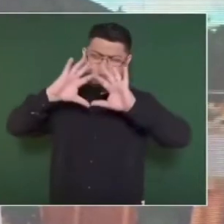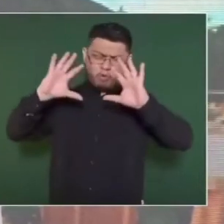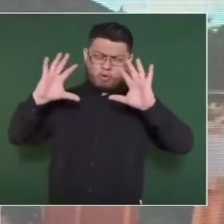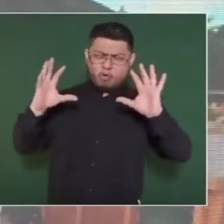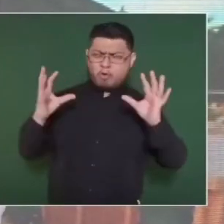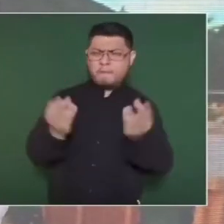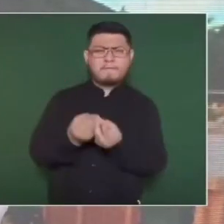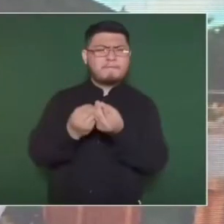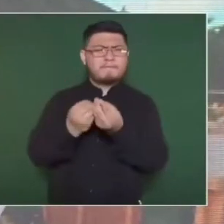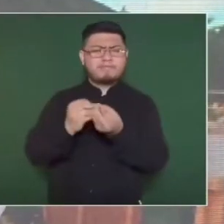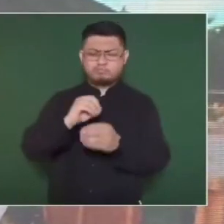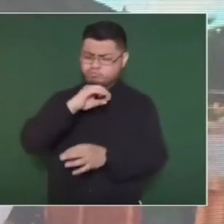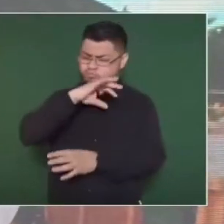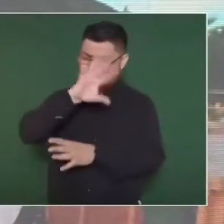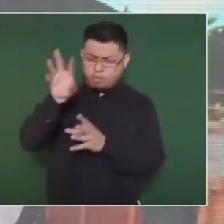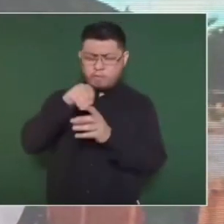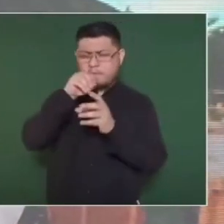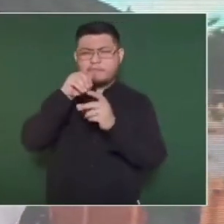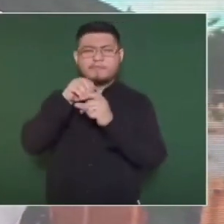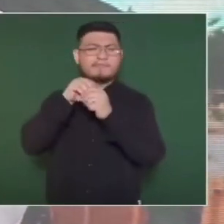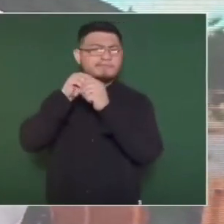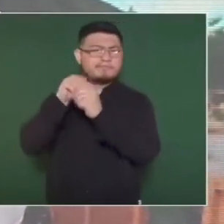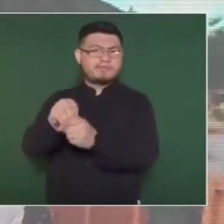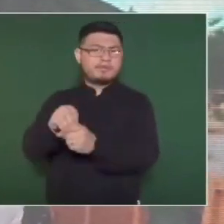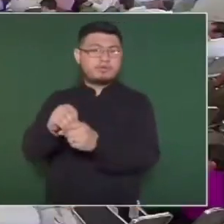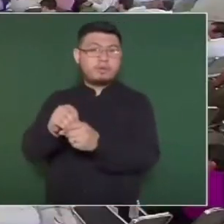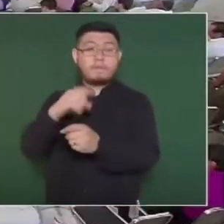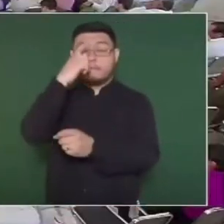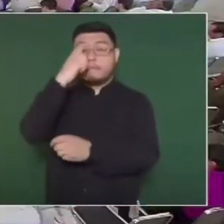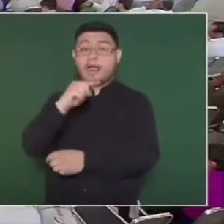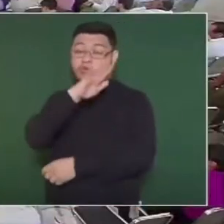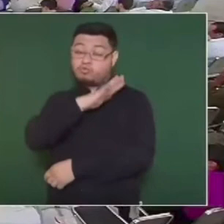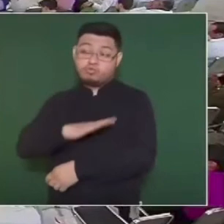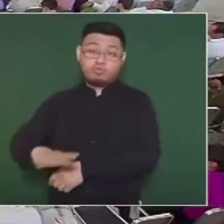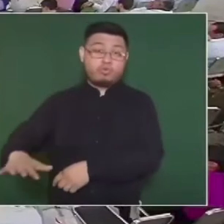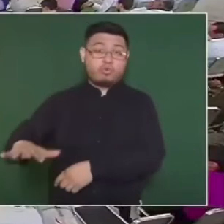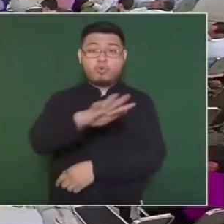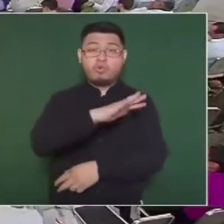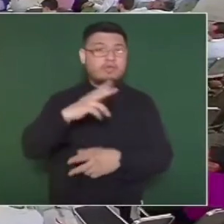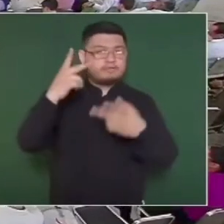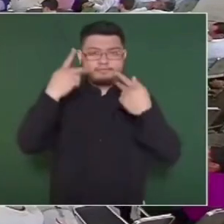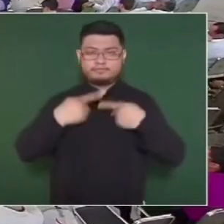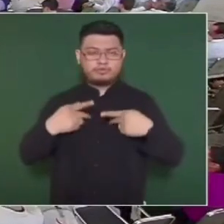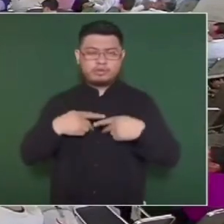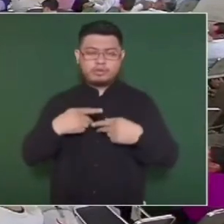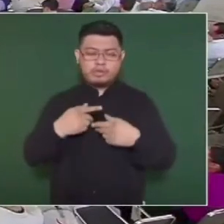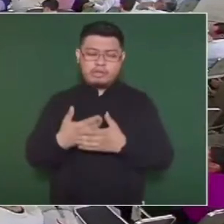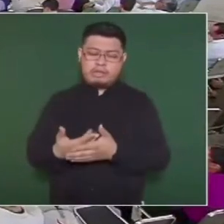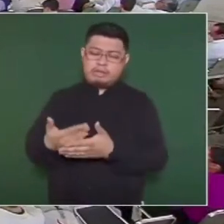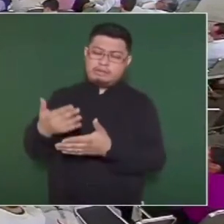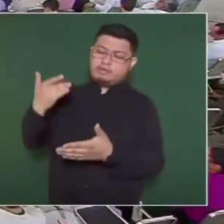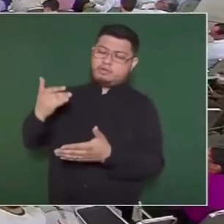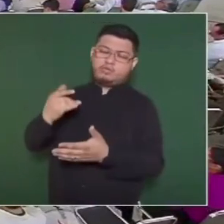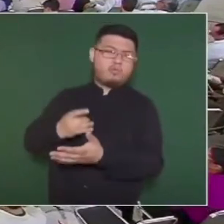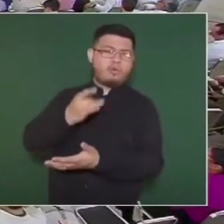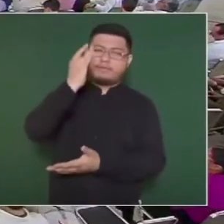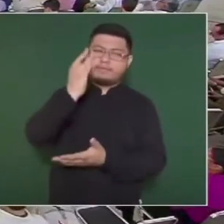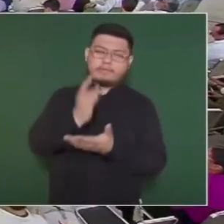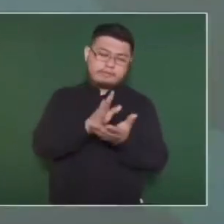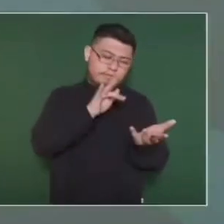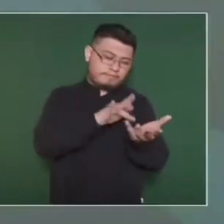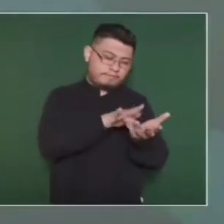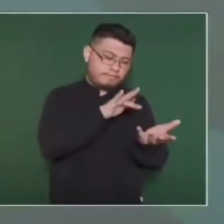es decir, se entrega a todos, porque antes sólo se apoyaba